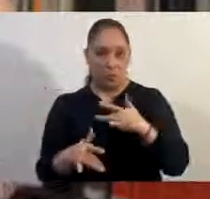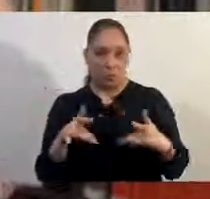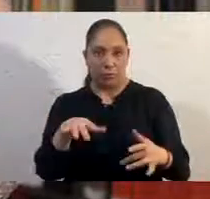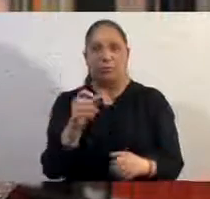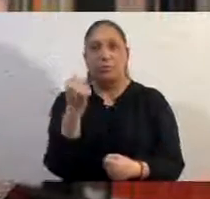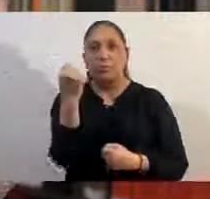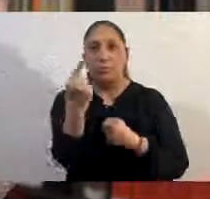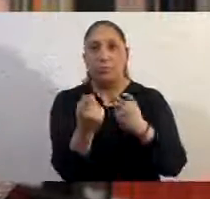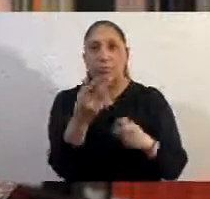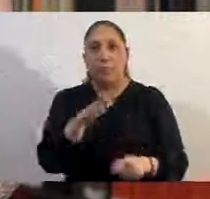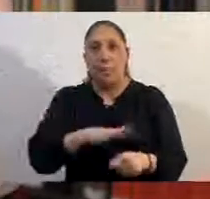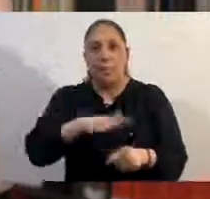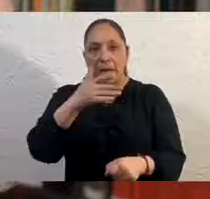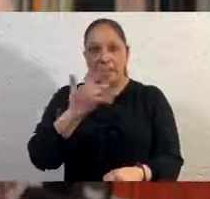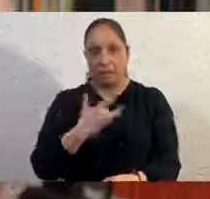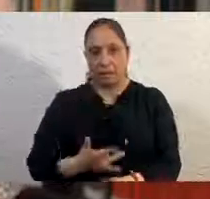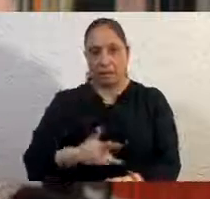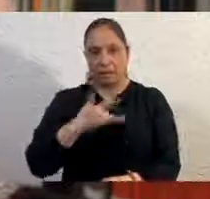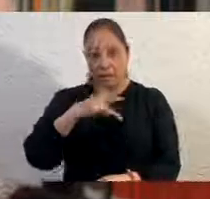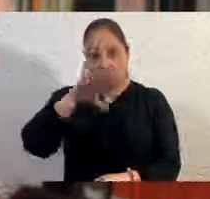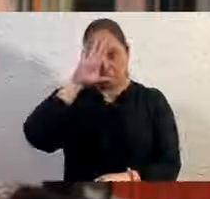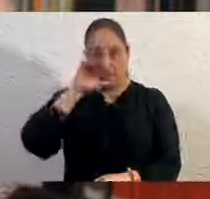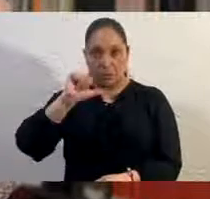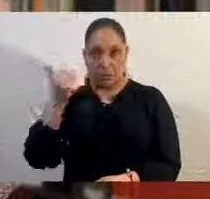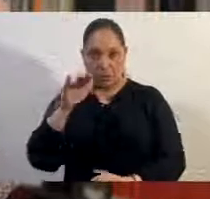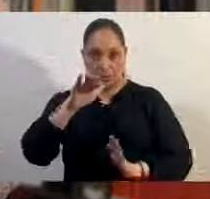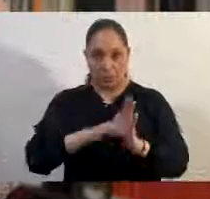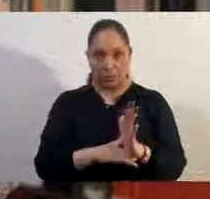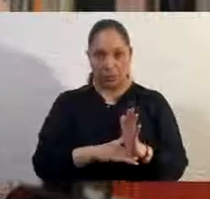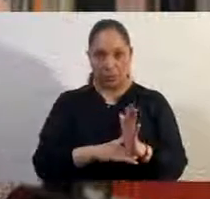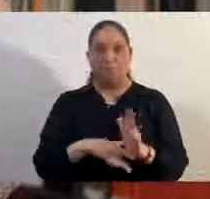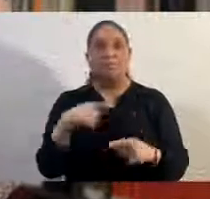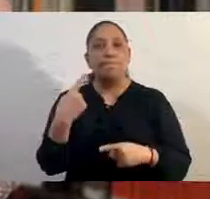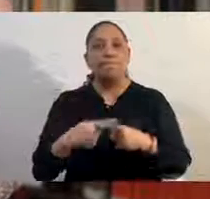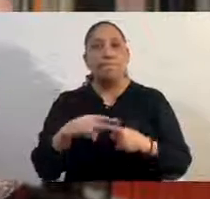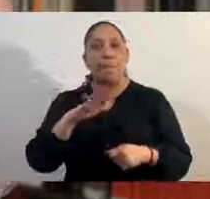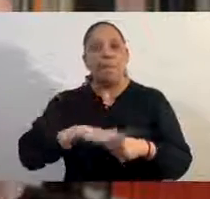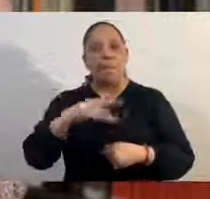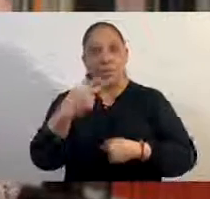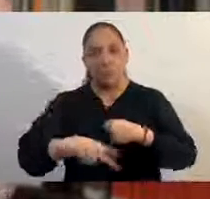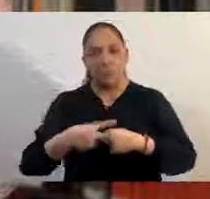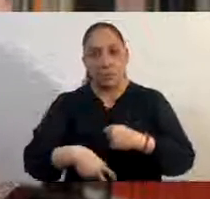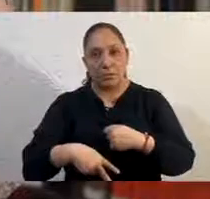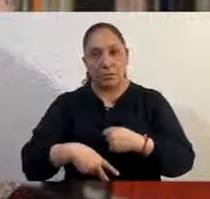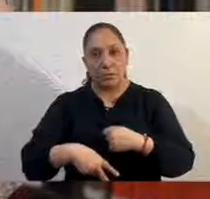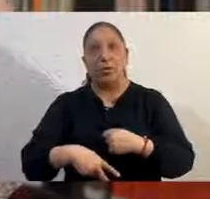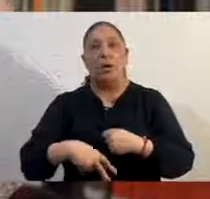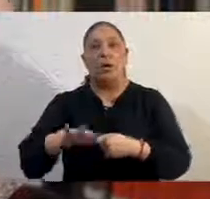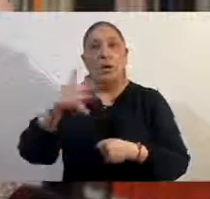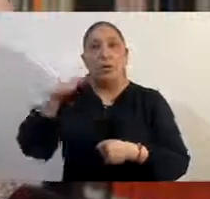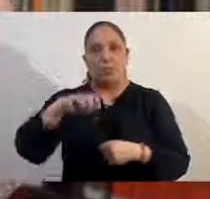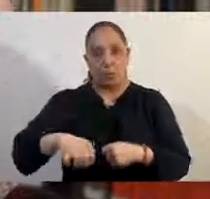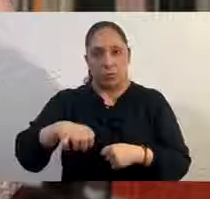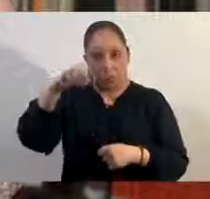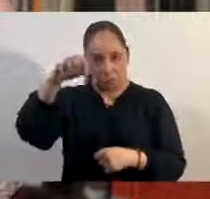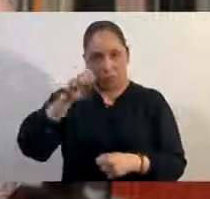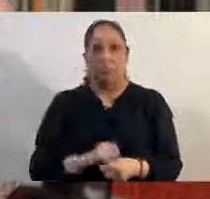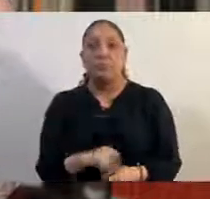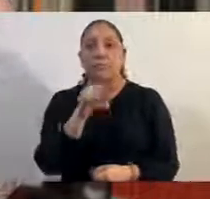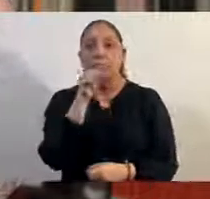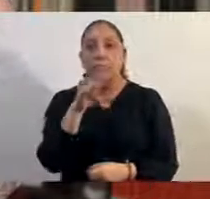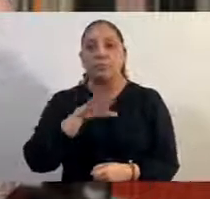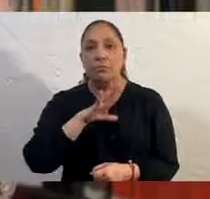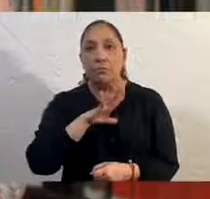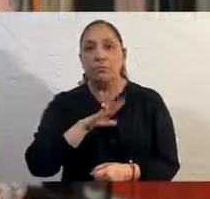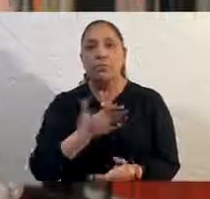síntomas que otros. Afecta más a los adultos mayores. Afecta también a personas que tienen condiciones médicas